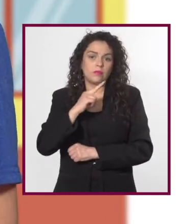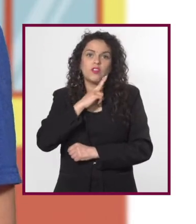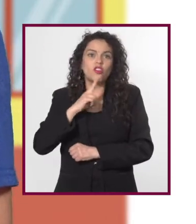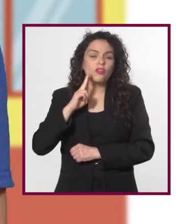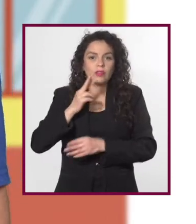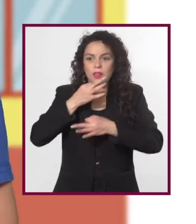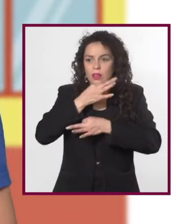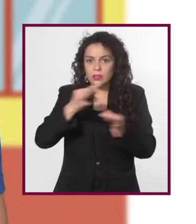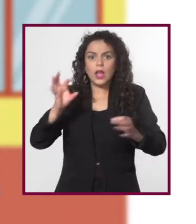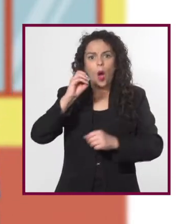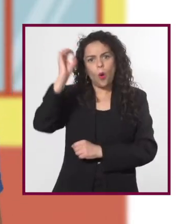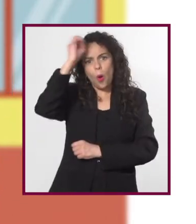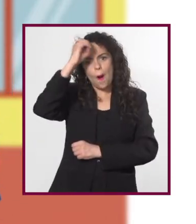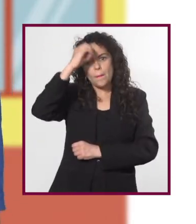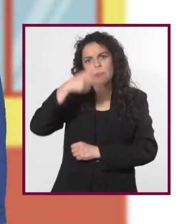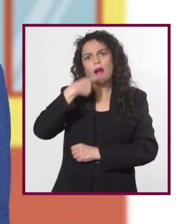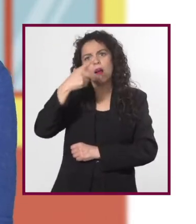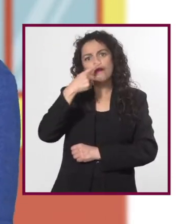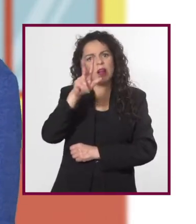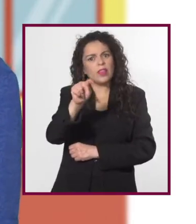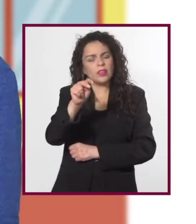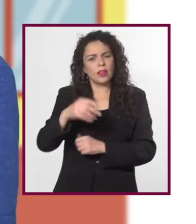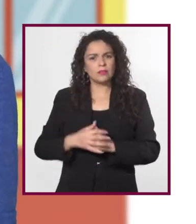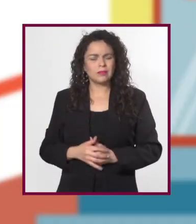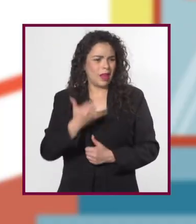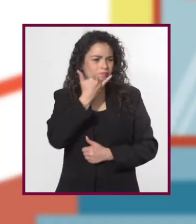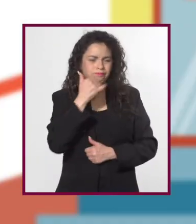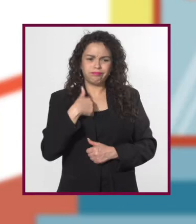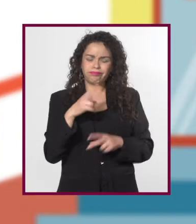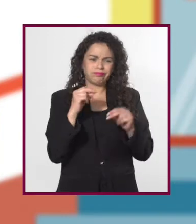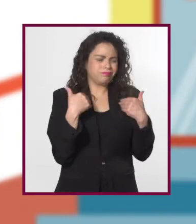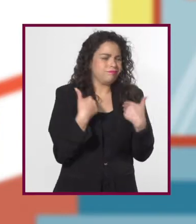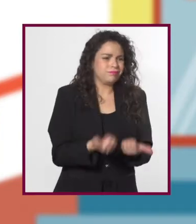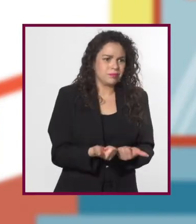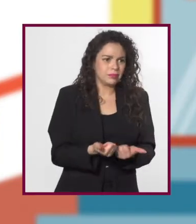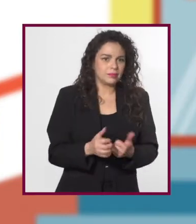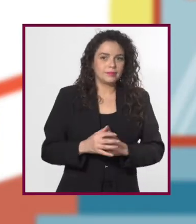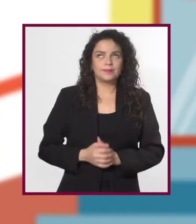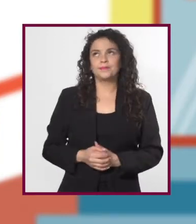noticias y las opiniones que ves en la televisión. No estoy entendiendo.